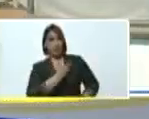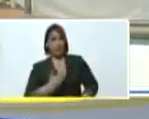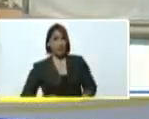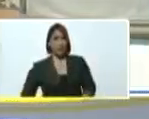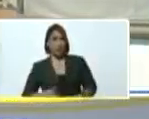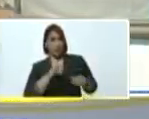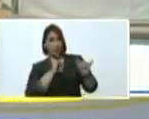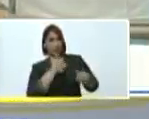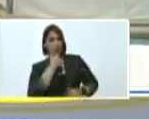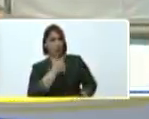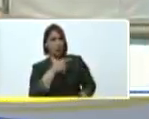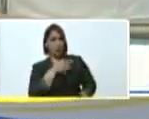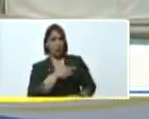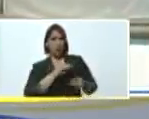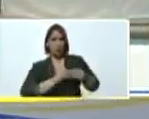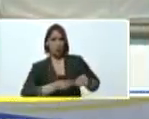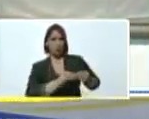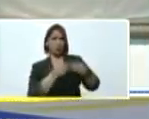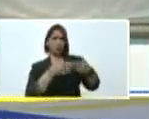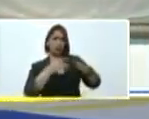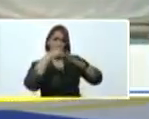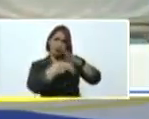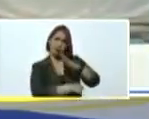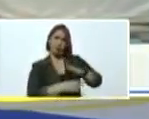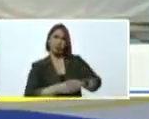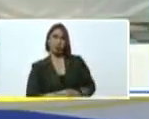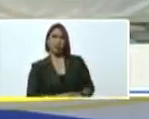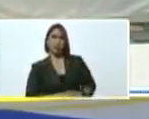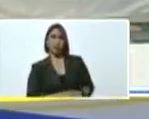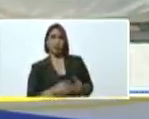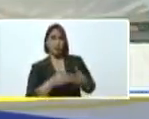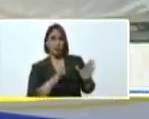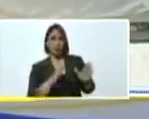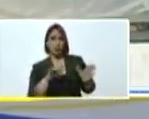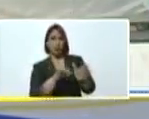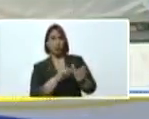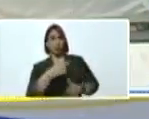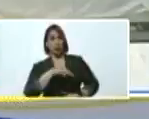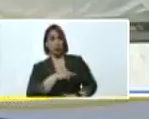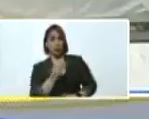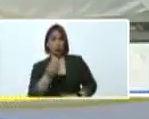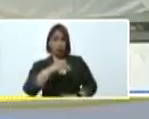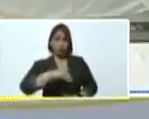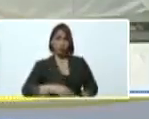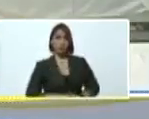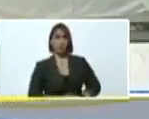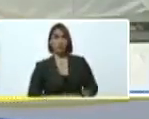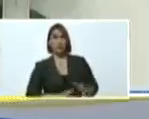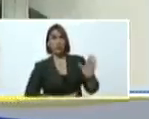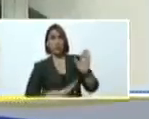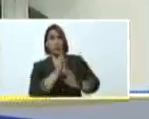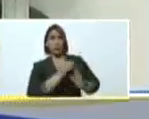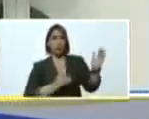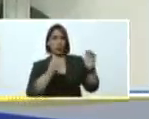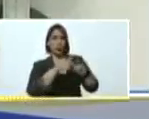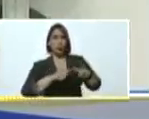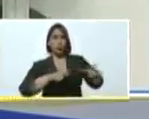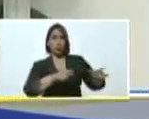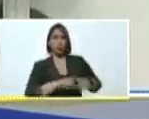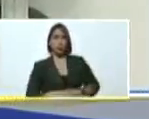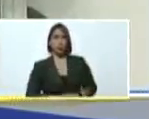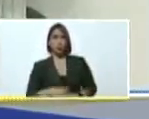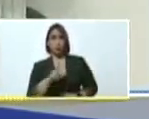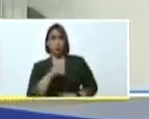esto es una rehabilitación profunda amplia donde hemos incluso incrementado los espacios no